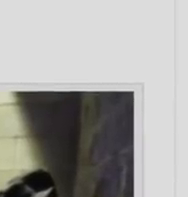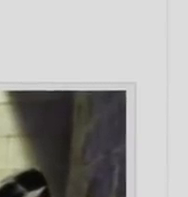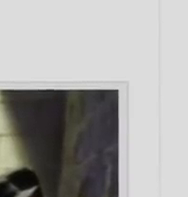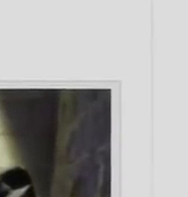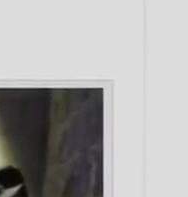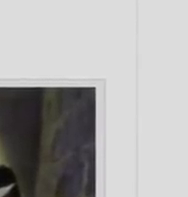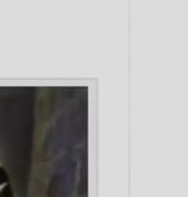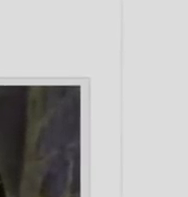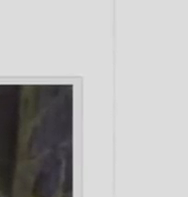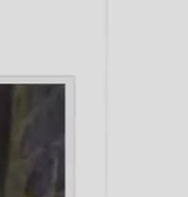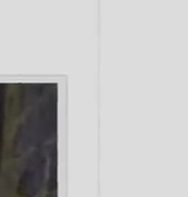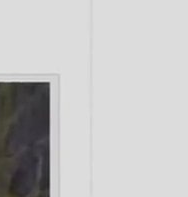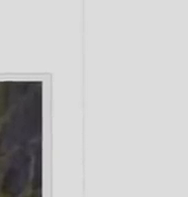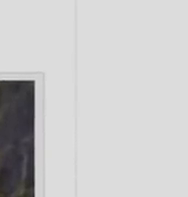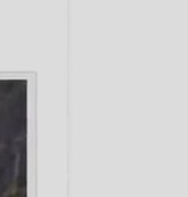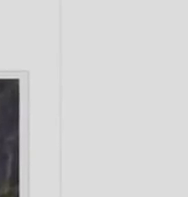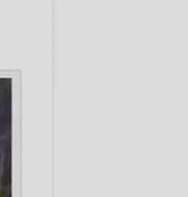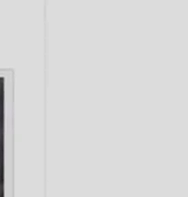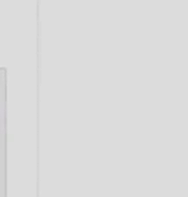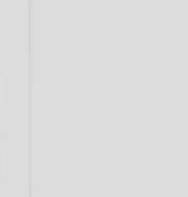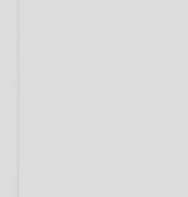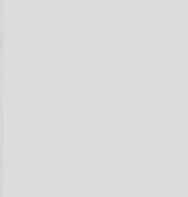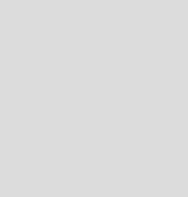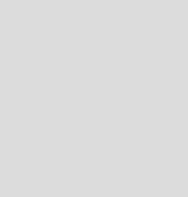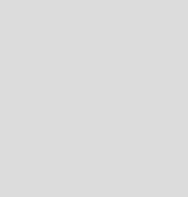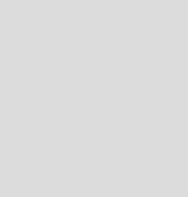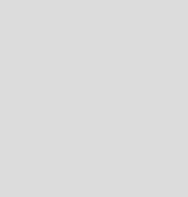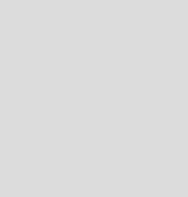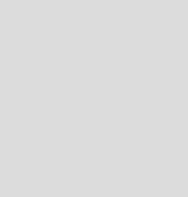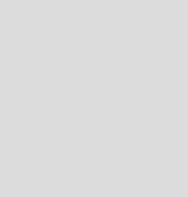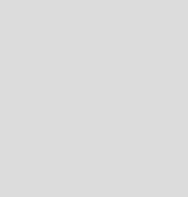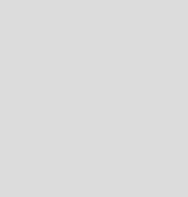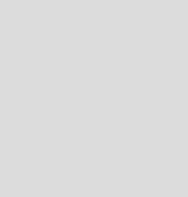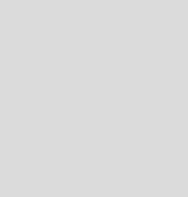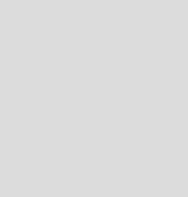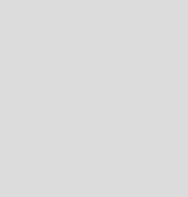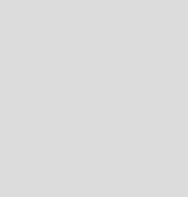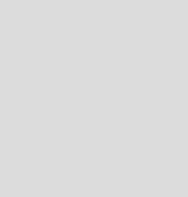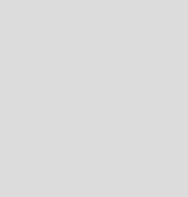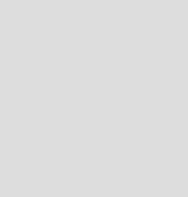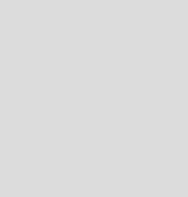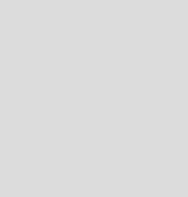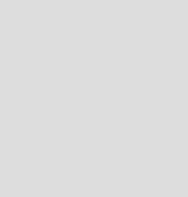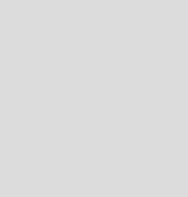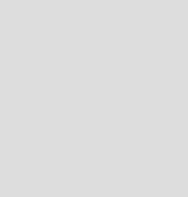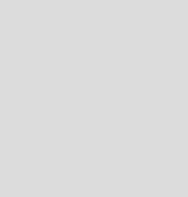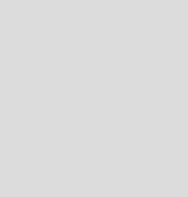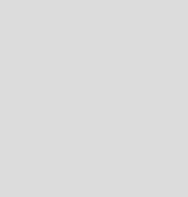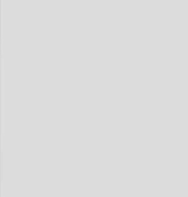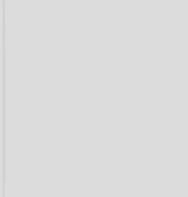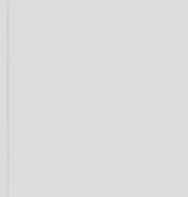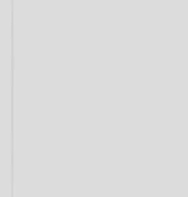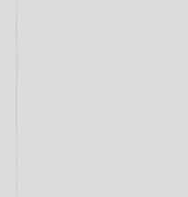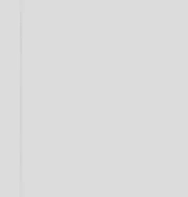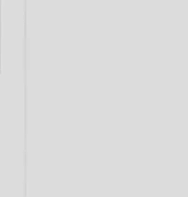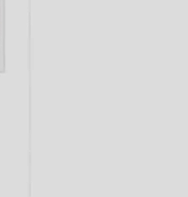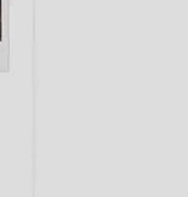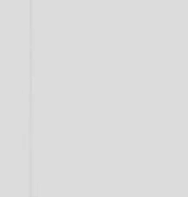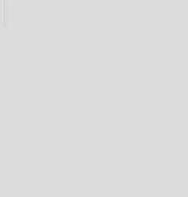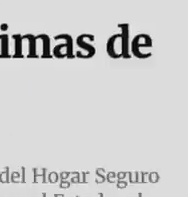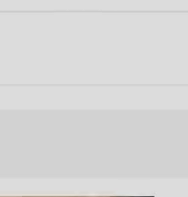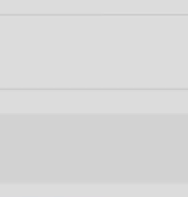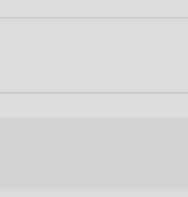en el Hogar Seguro Virgen de la Asunción a 20 kilómetros de la ciudad de Guatemala, un refugio para